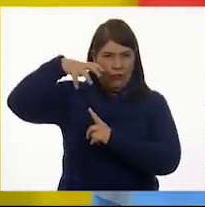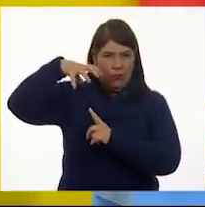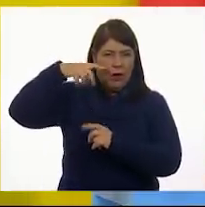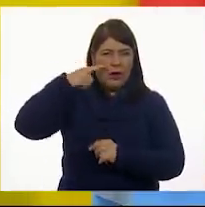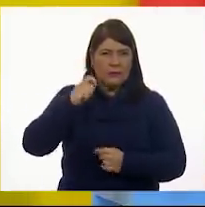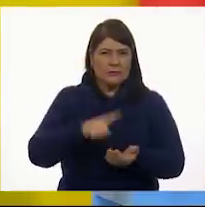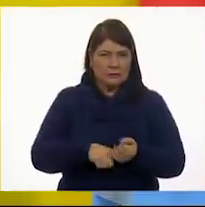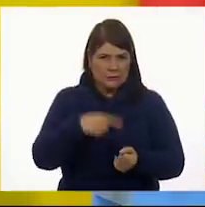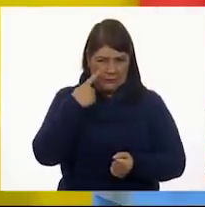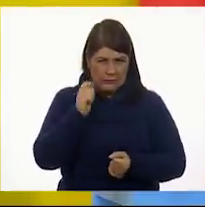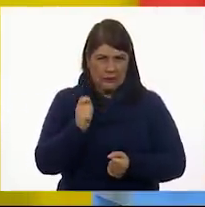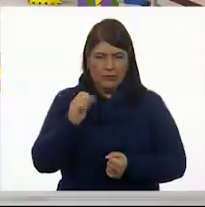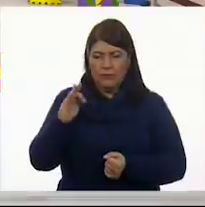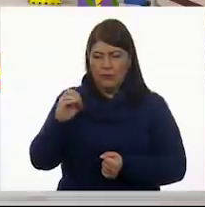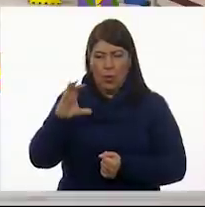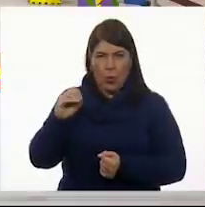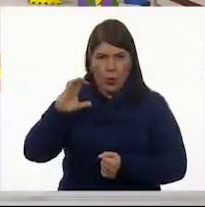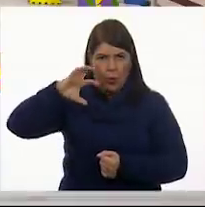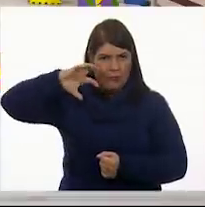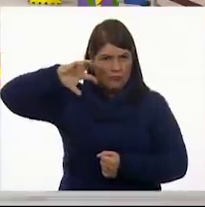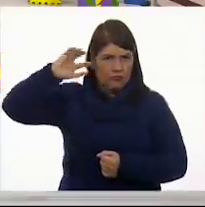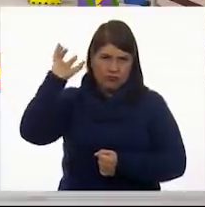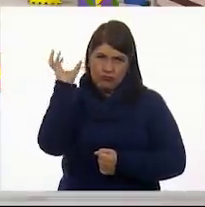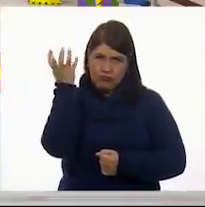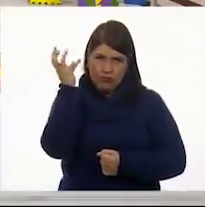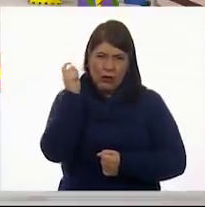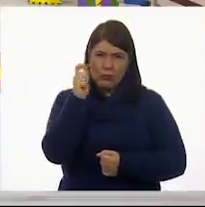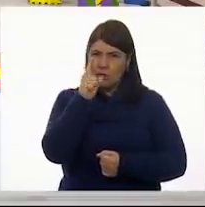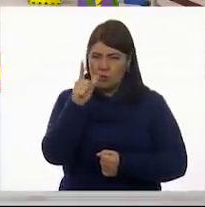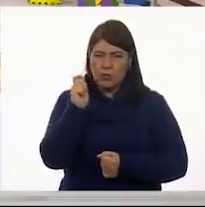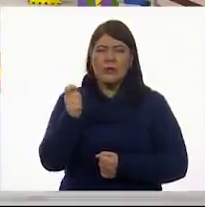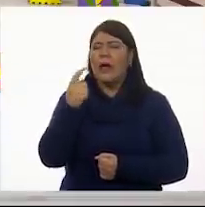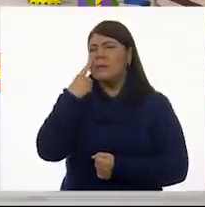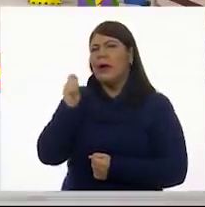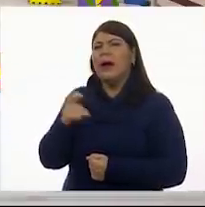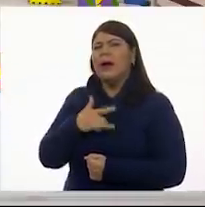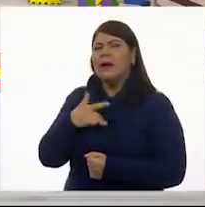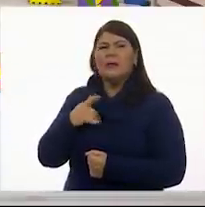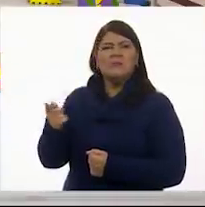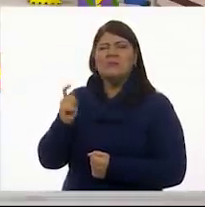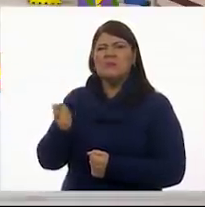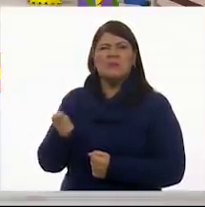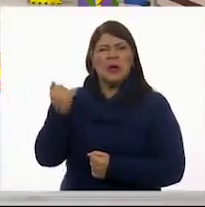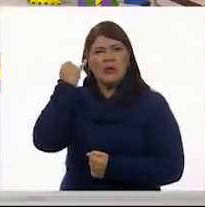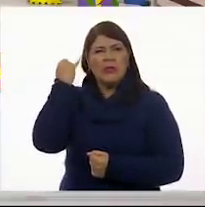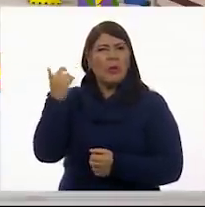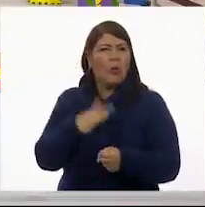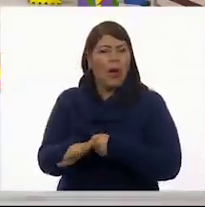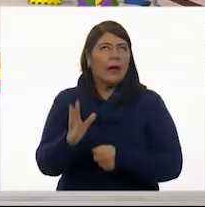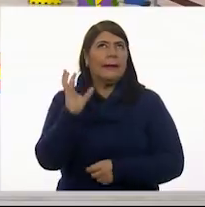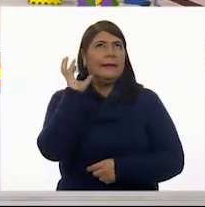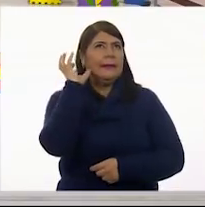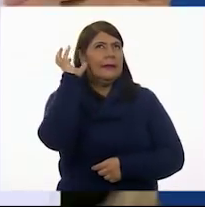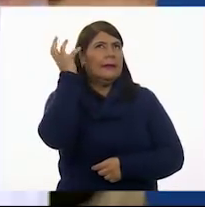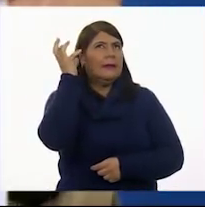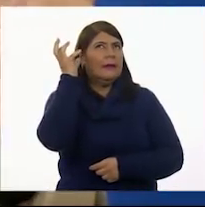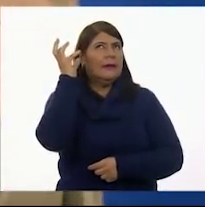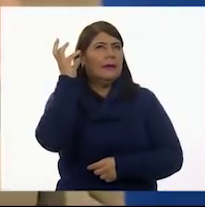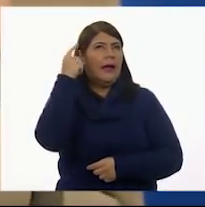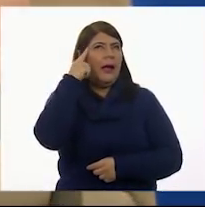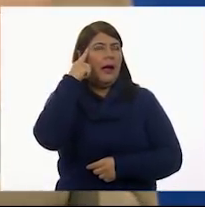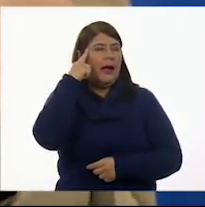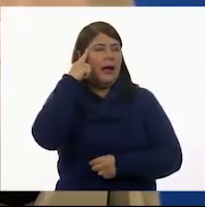ver claramente. Es un foco. ¿Qué puede representar el foco Britza? ¿Podría ser alguna idea? Ideas nuevas. Ideas nuevas.